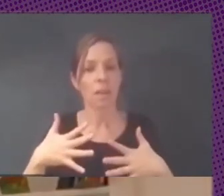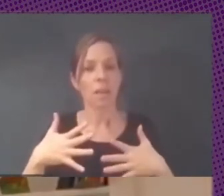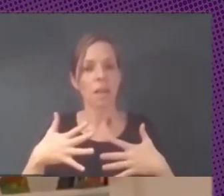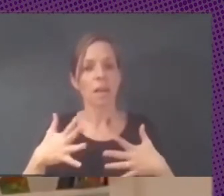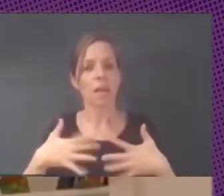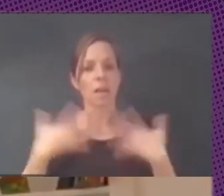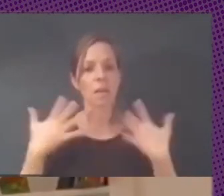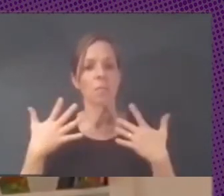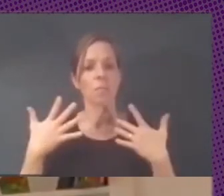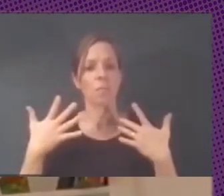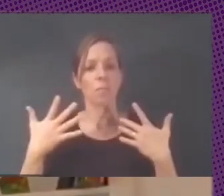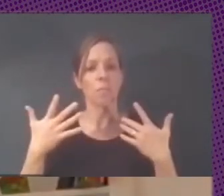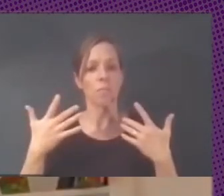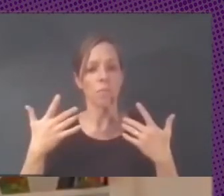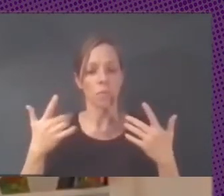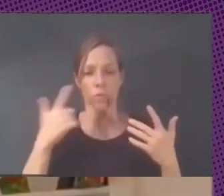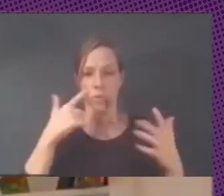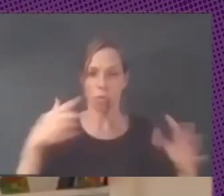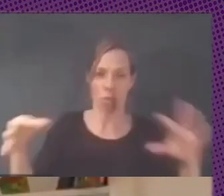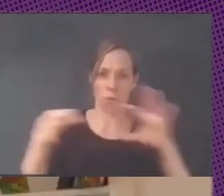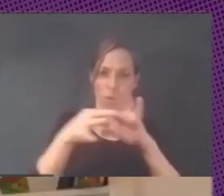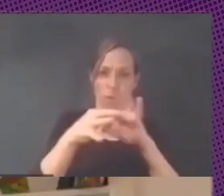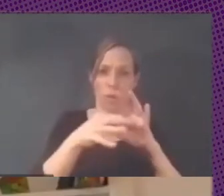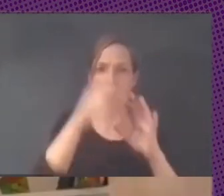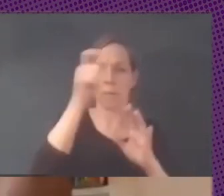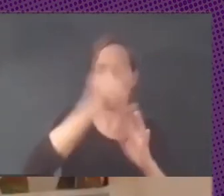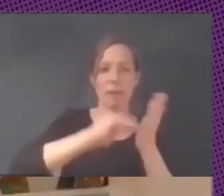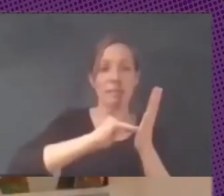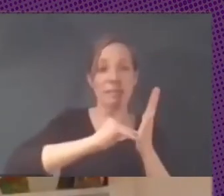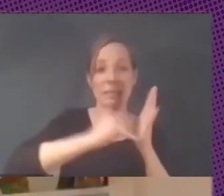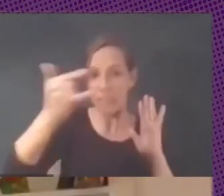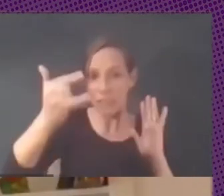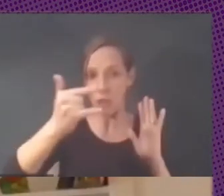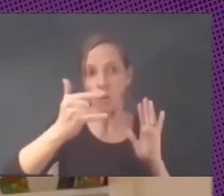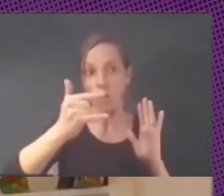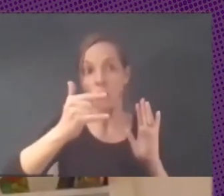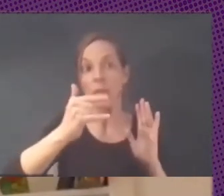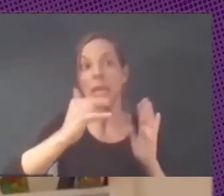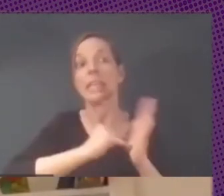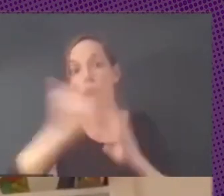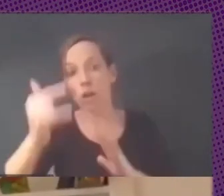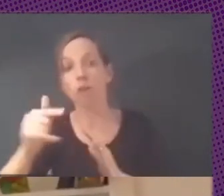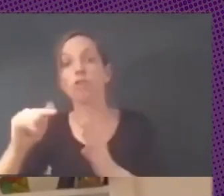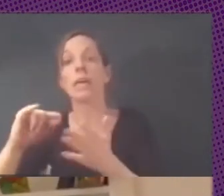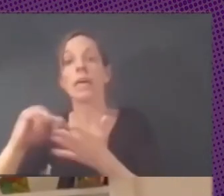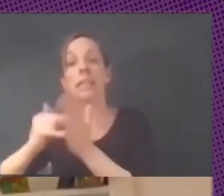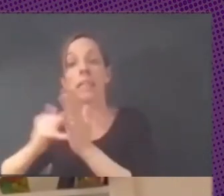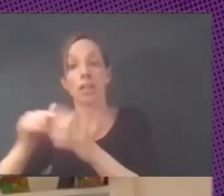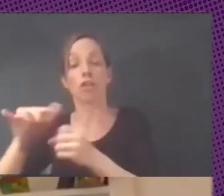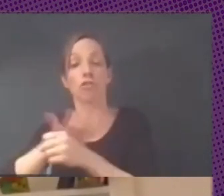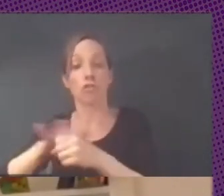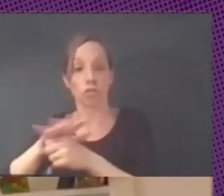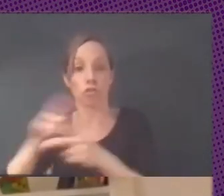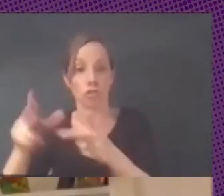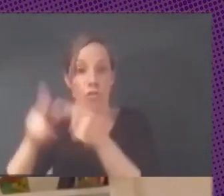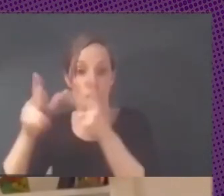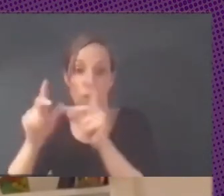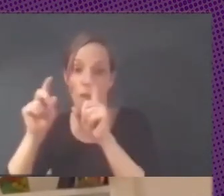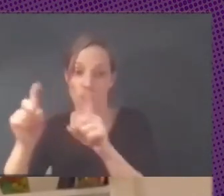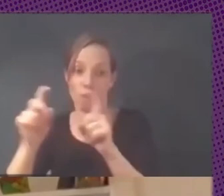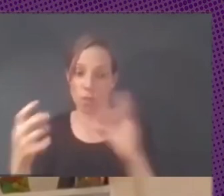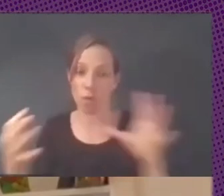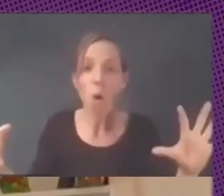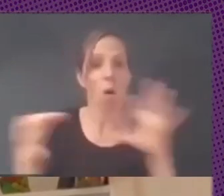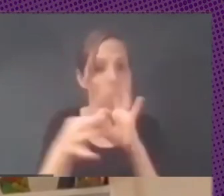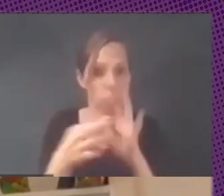del maridaje entre los técnicos tecnológicos y los técnicos socioeducativos este tiene que ser un tema que se